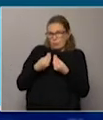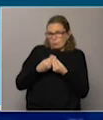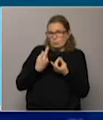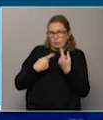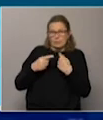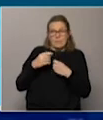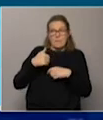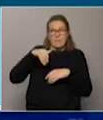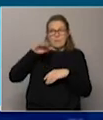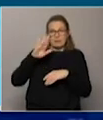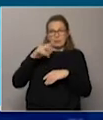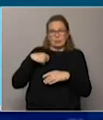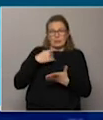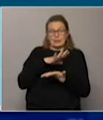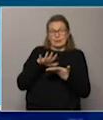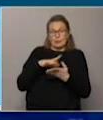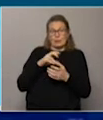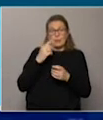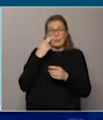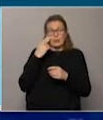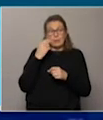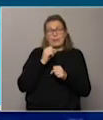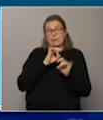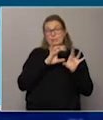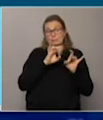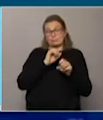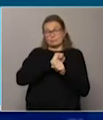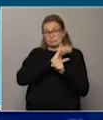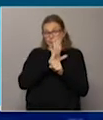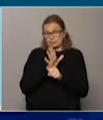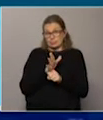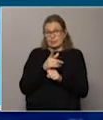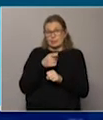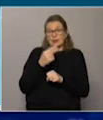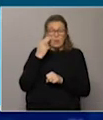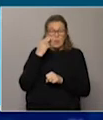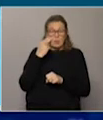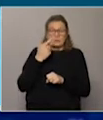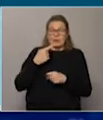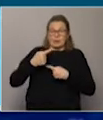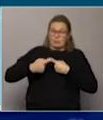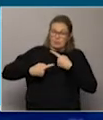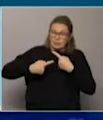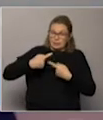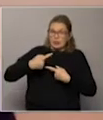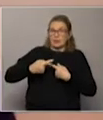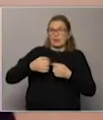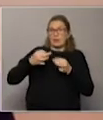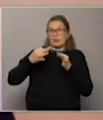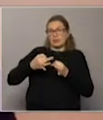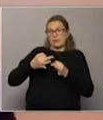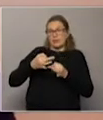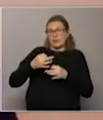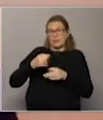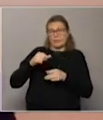Se agravó además la situación en un contexto de pandemia, ¿no? Tal cual. Este es un problema que venía... En realidad es como el